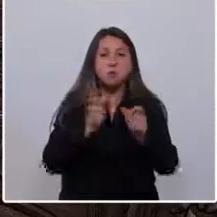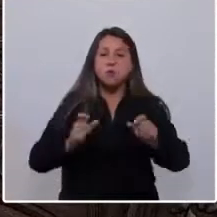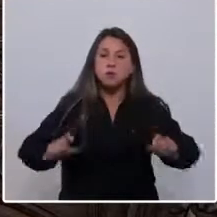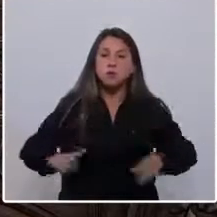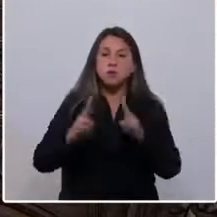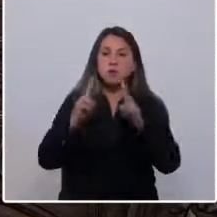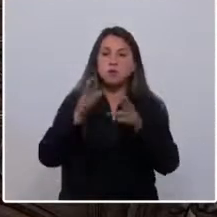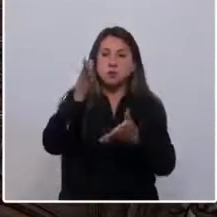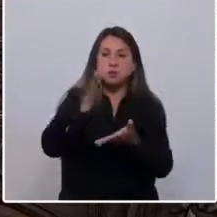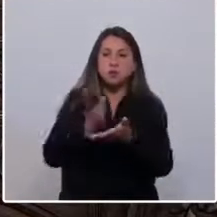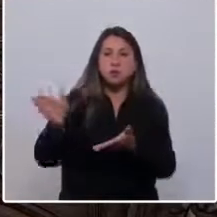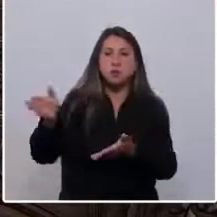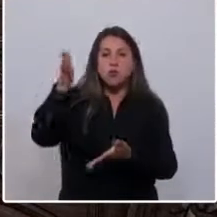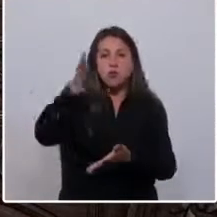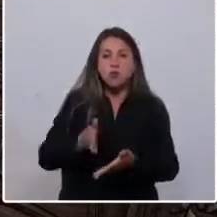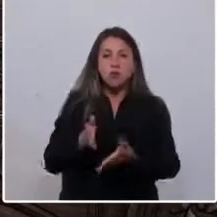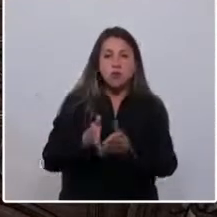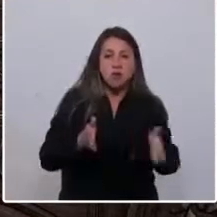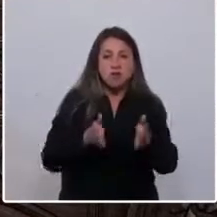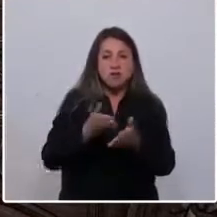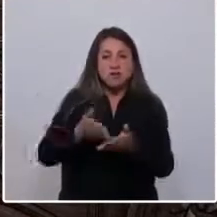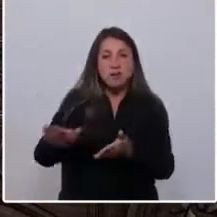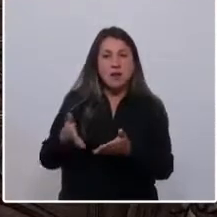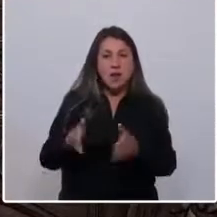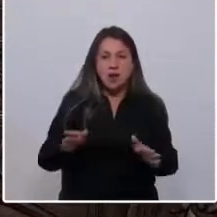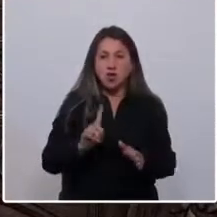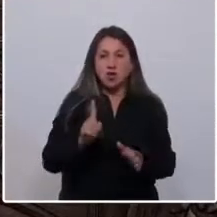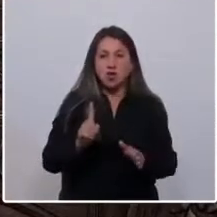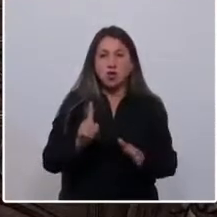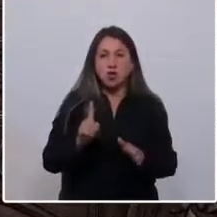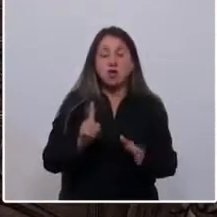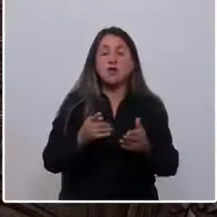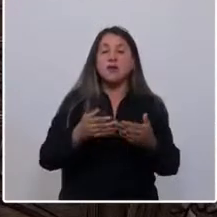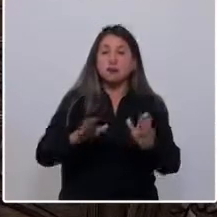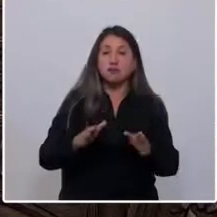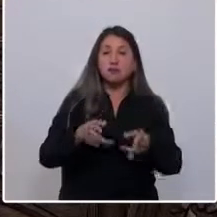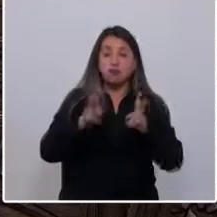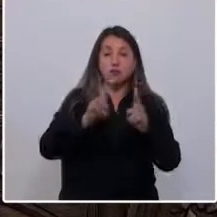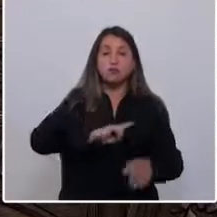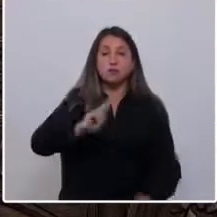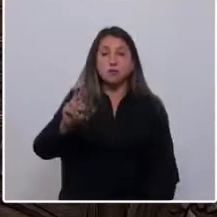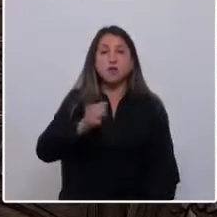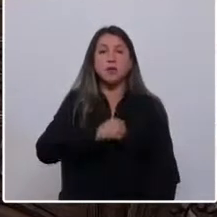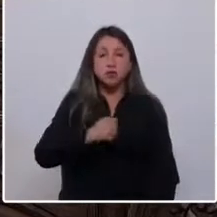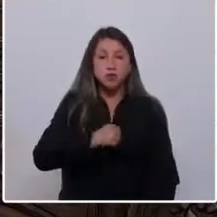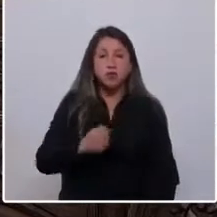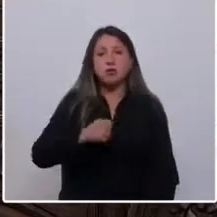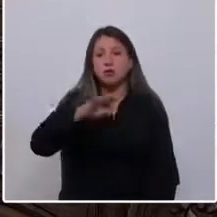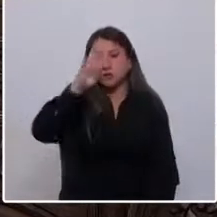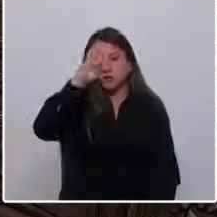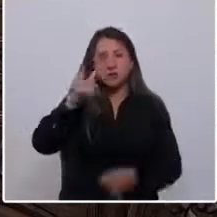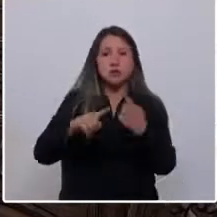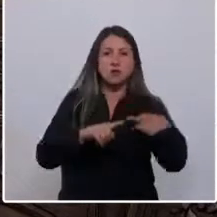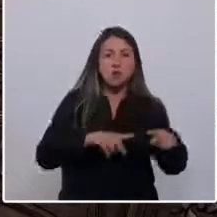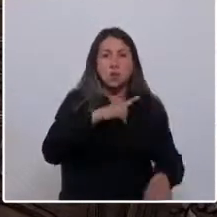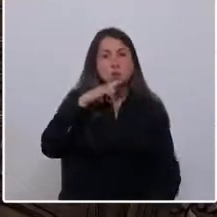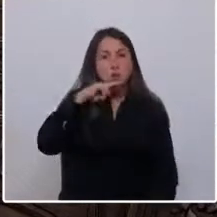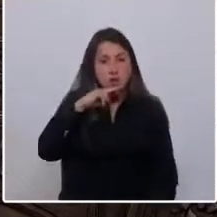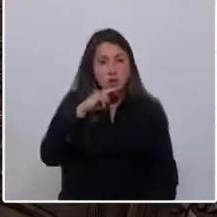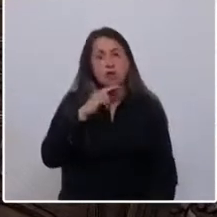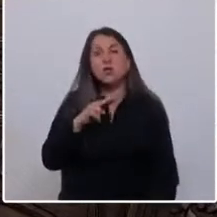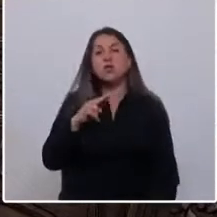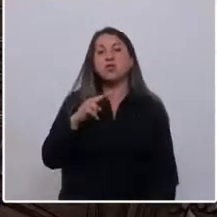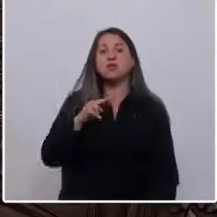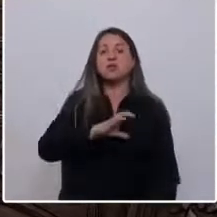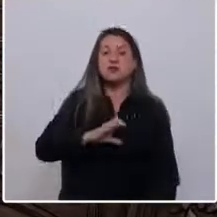dividieron en la antigüedad y en el pasado. Tenemos que garantizar la libertad religiosa para católicos protestantes, judíos creyentes y también